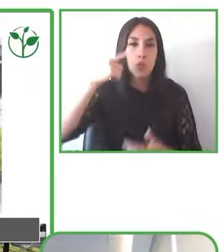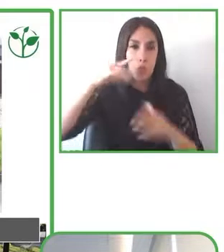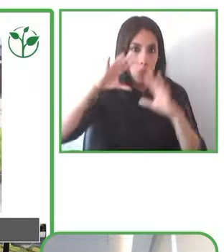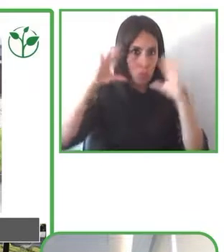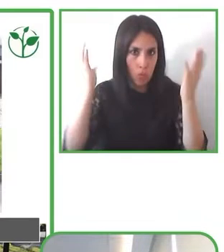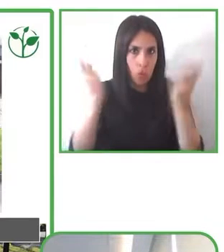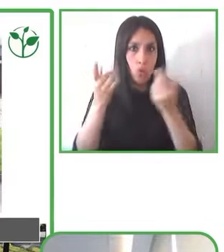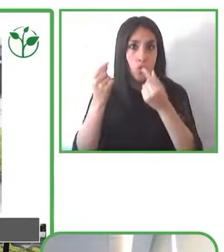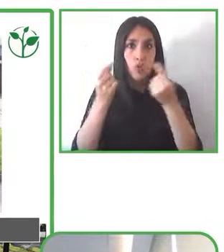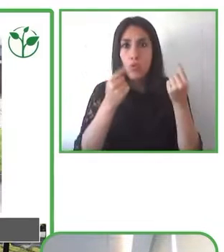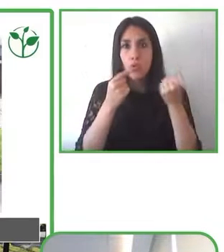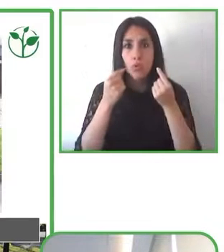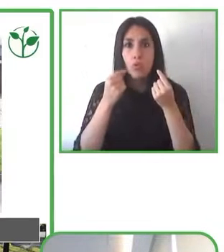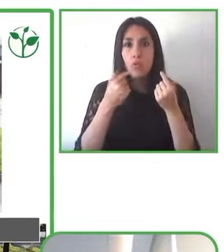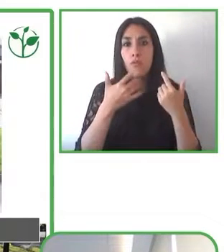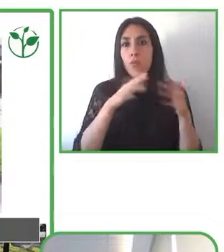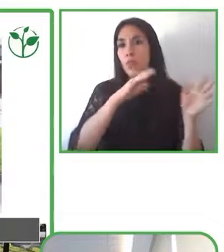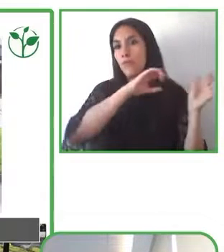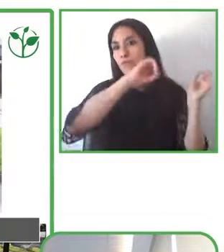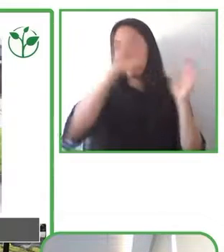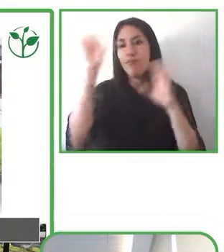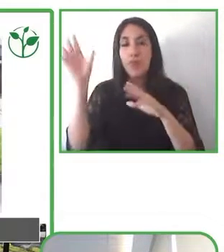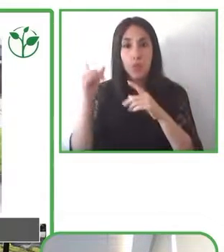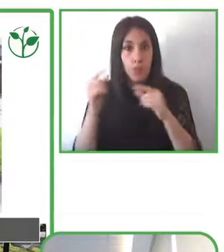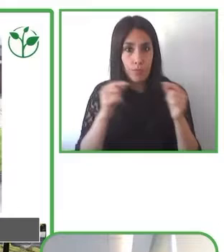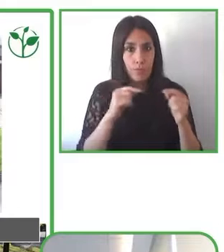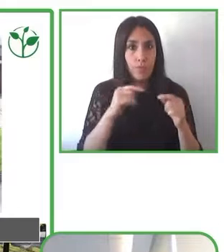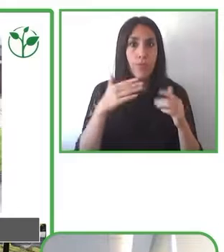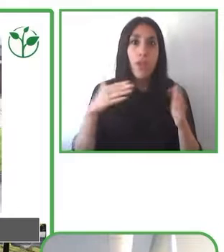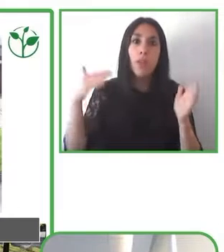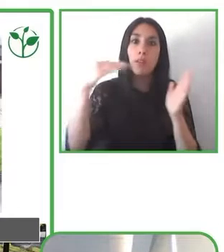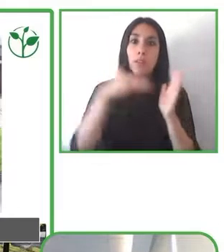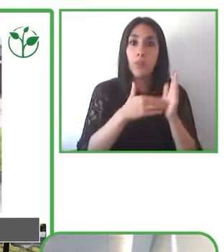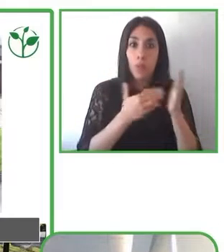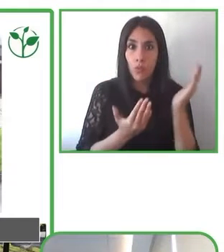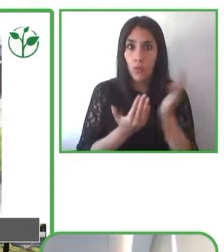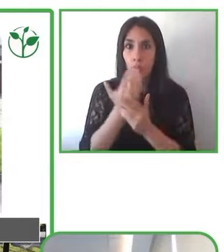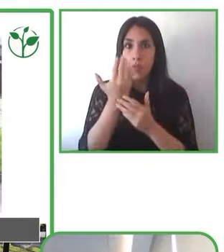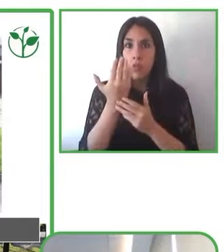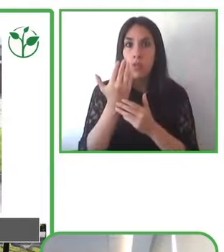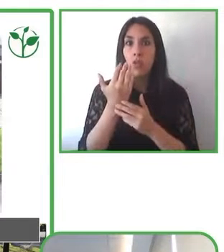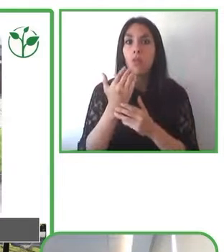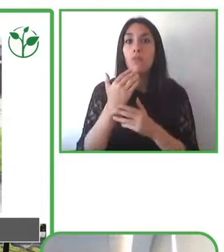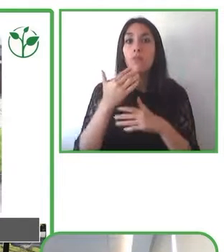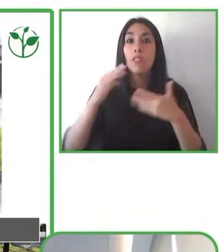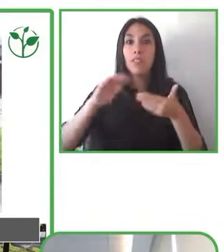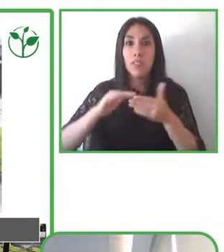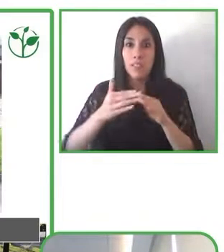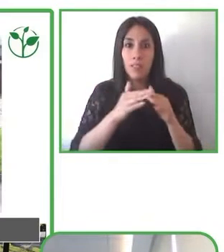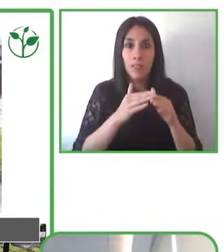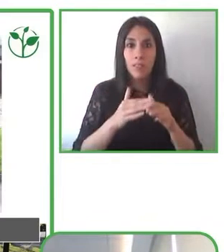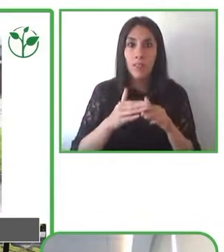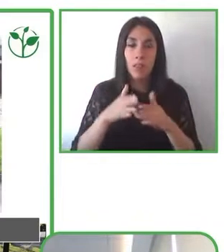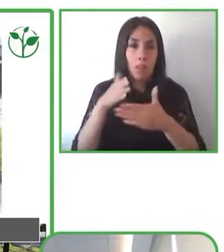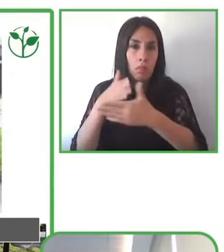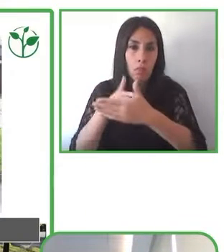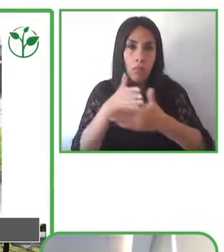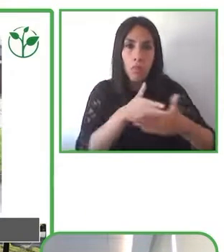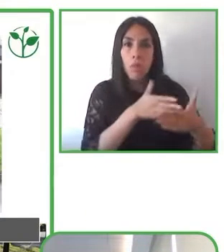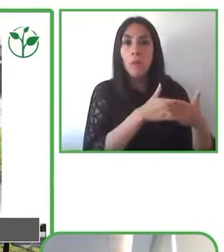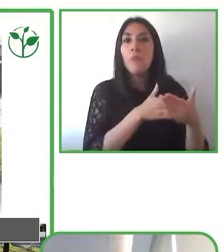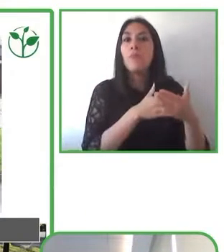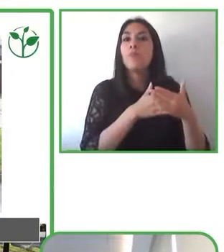poco accesible también surgen nuevos espacios públicos donde se omiten condiciones enormes el diagnóstico